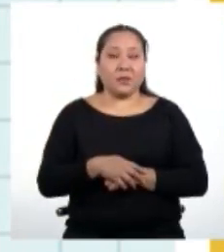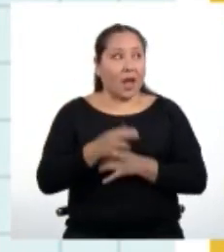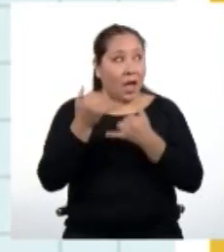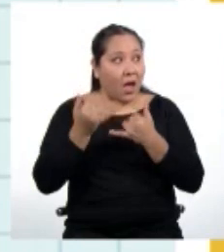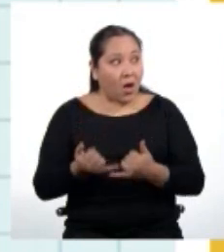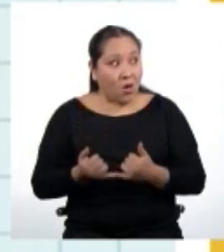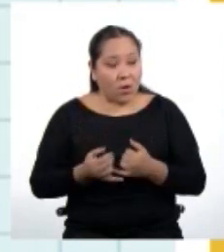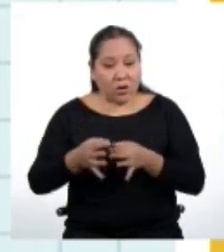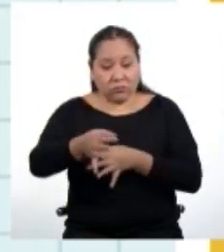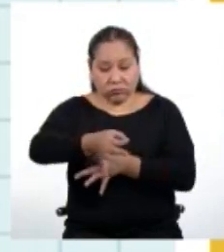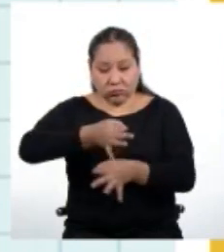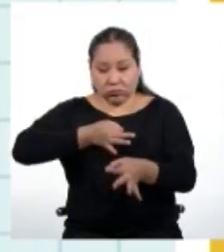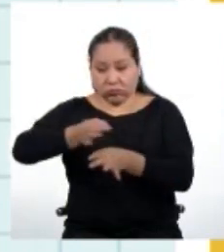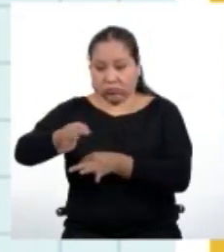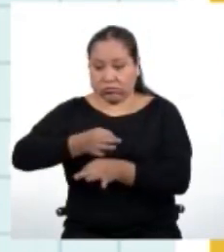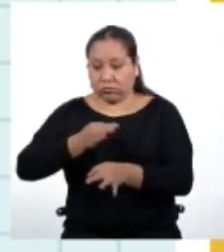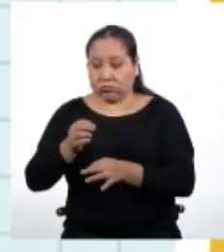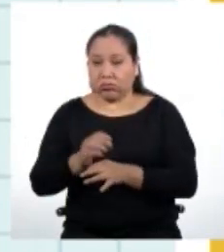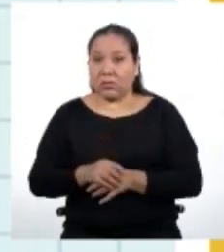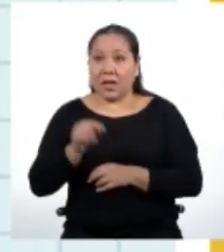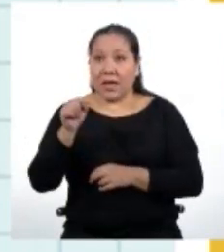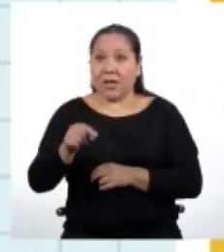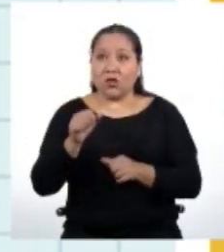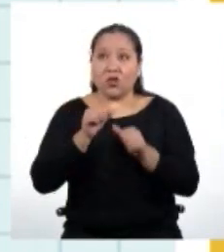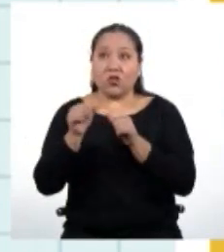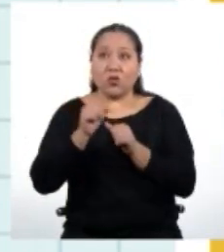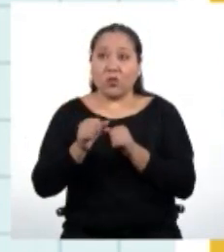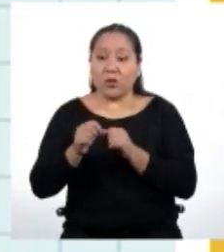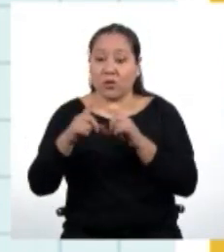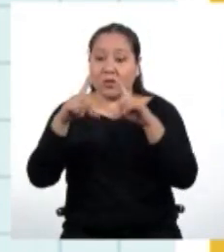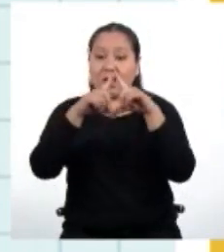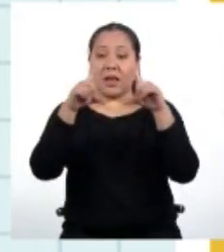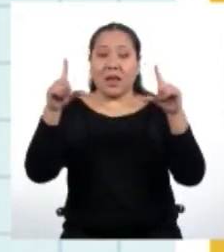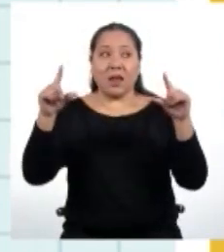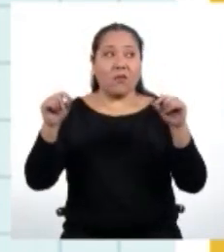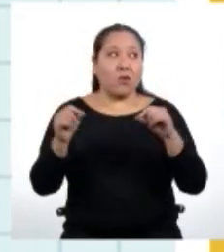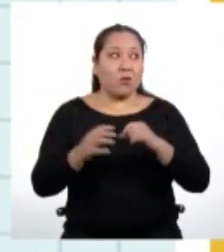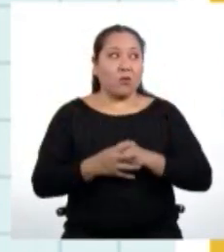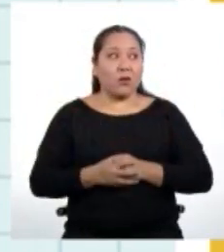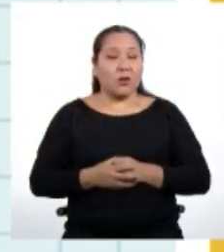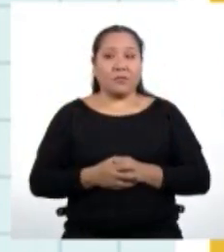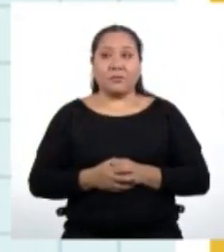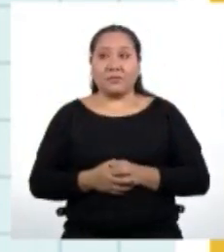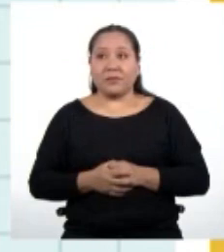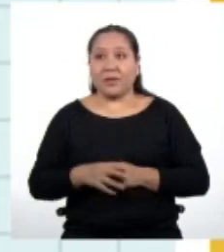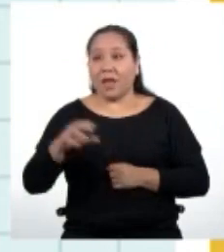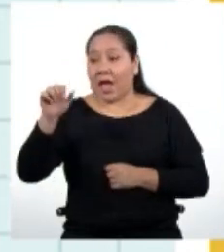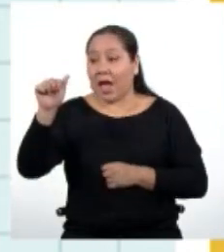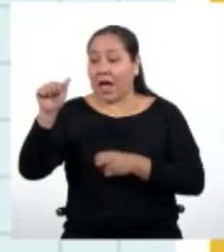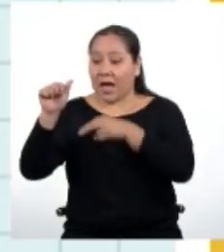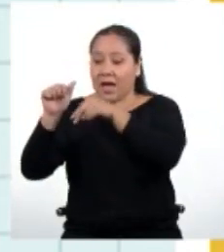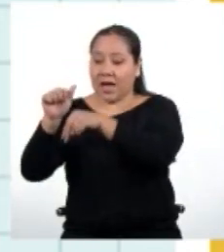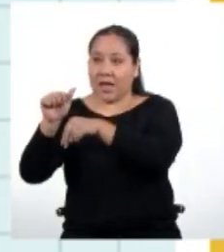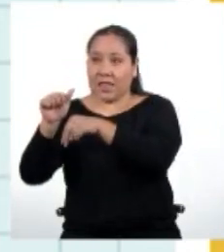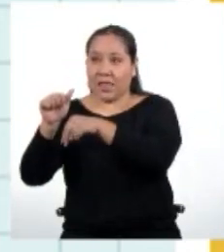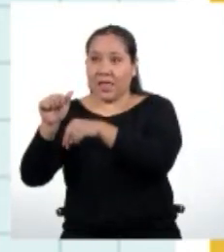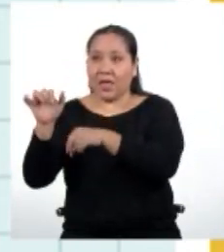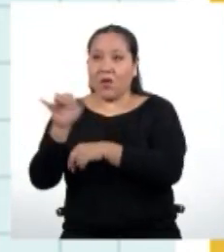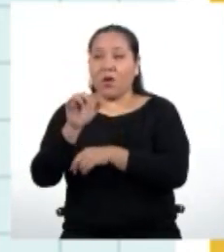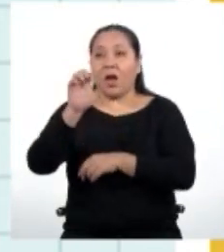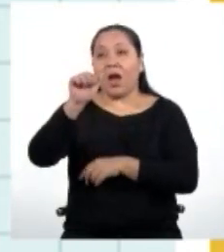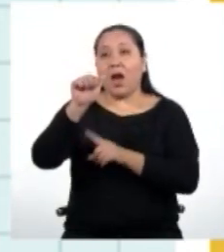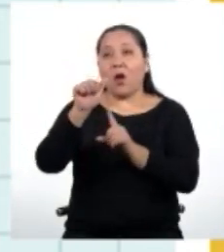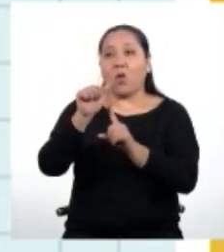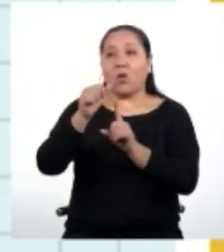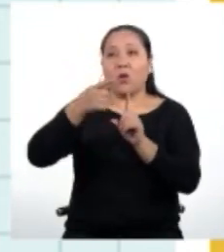Ahora, reemplazamos los valores en la fórmula del término enésimo. A sub n igual a a sub 1